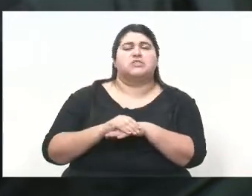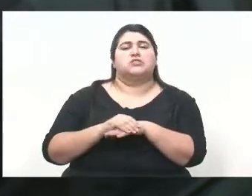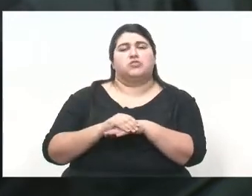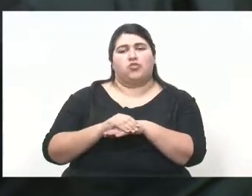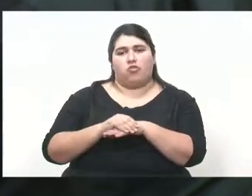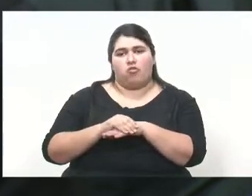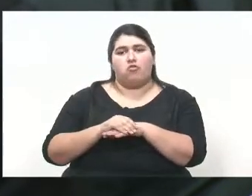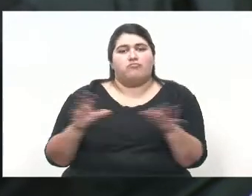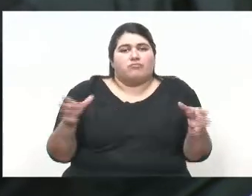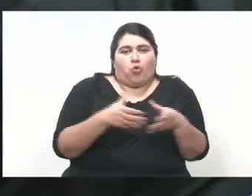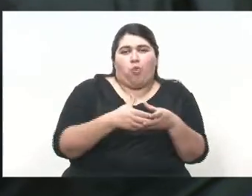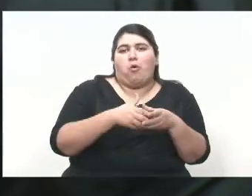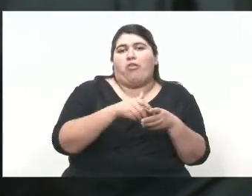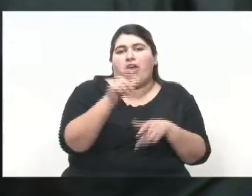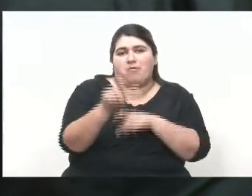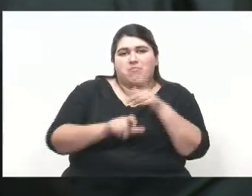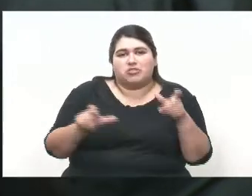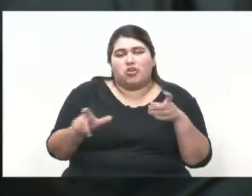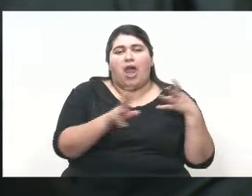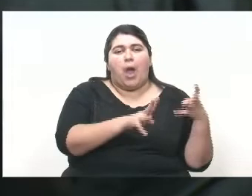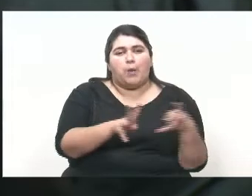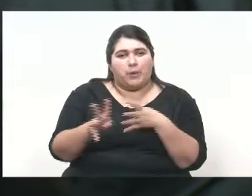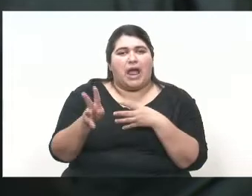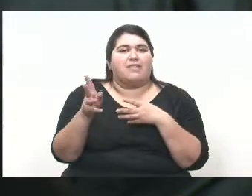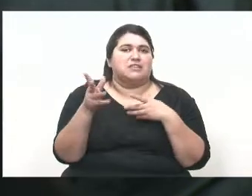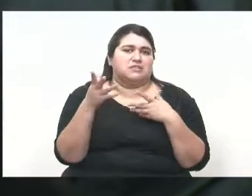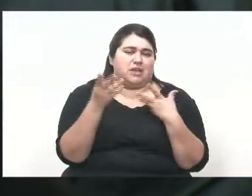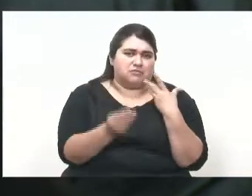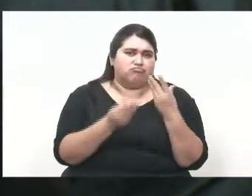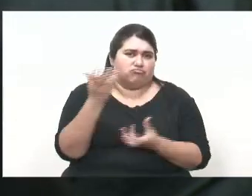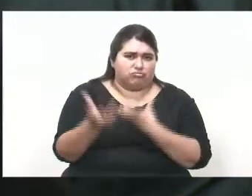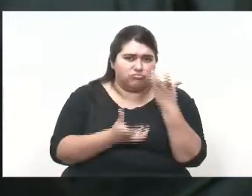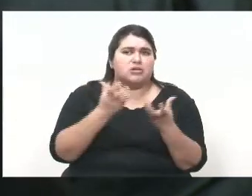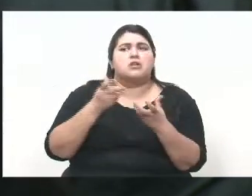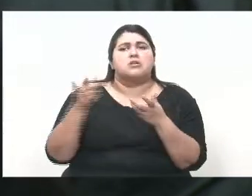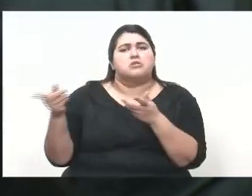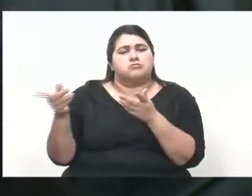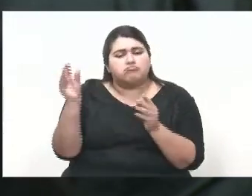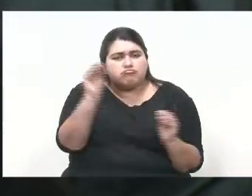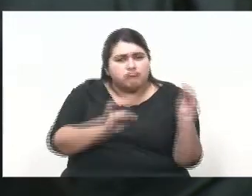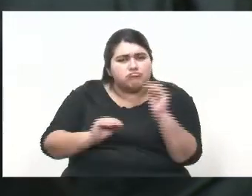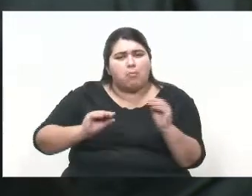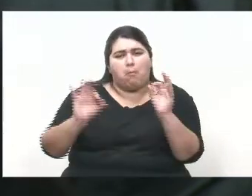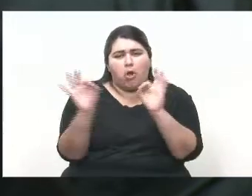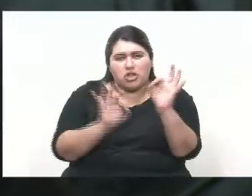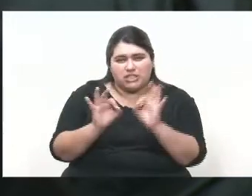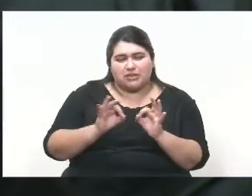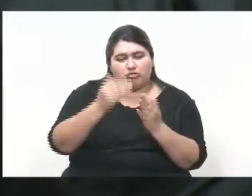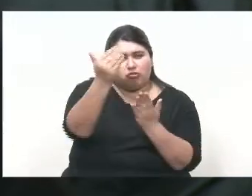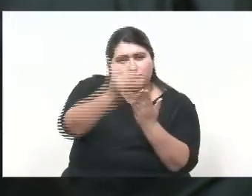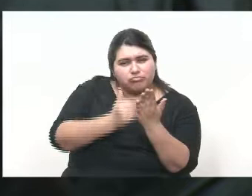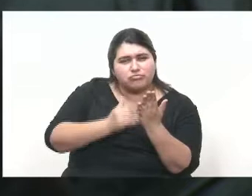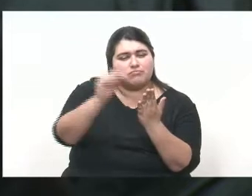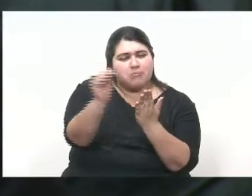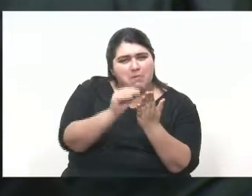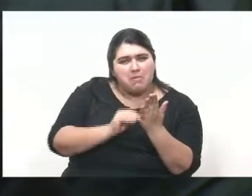brigadistas y ha colaborado en todo el tratamiento del proyecto para que finalmente tengamos un proyecto